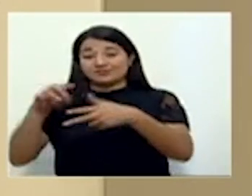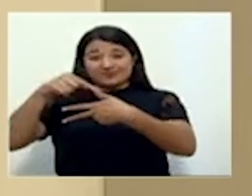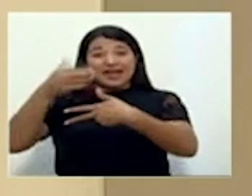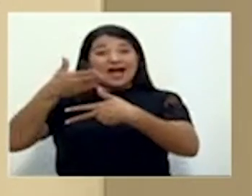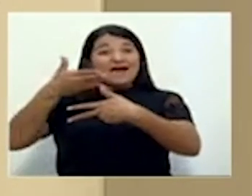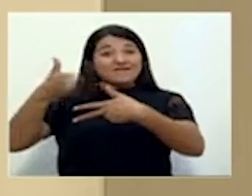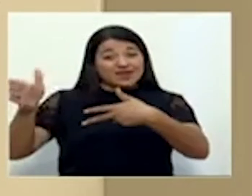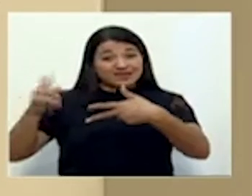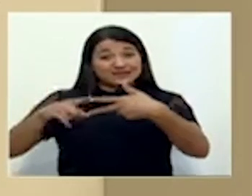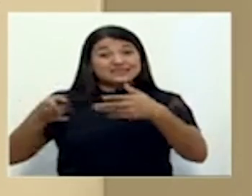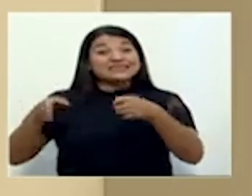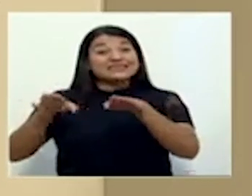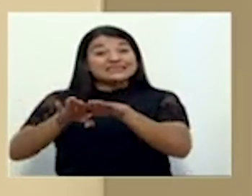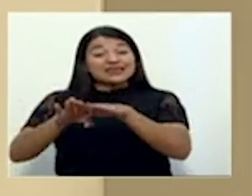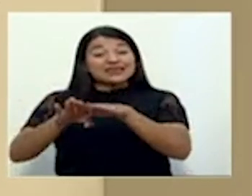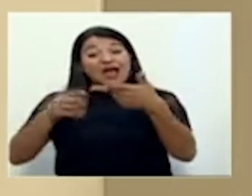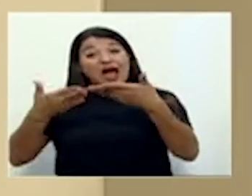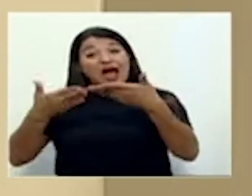amarilla.